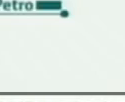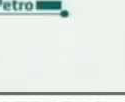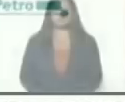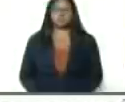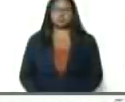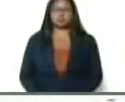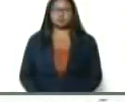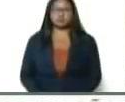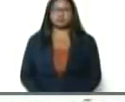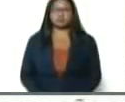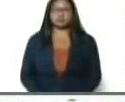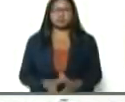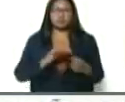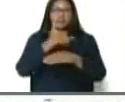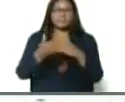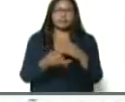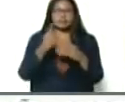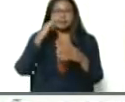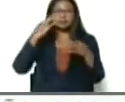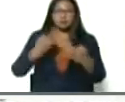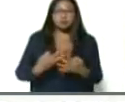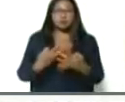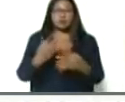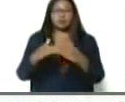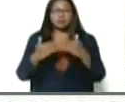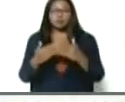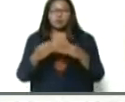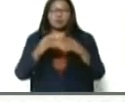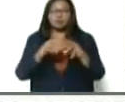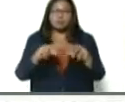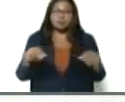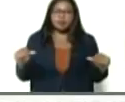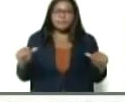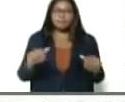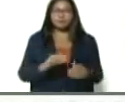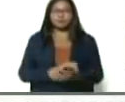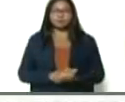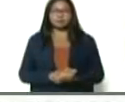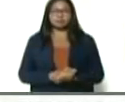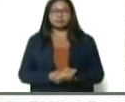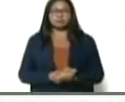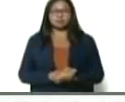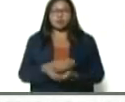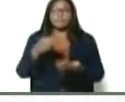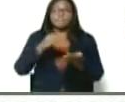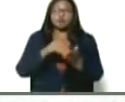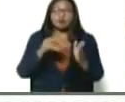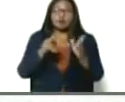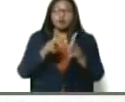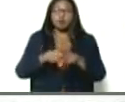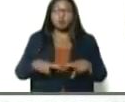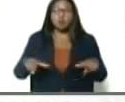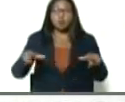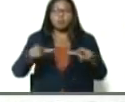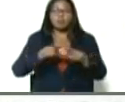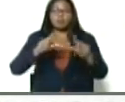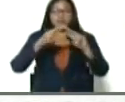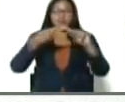de la seguridad del campo, establecer los cuadrantes de paz,